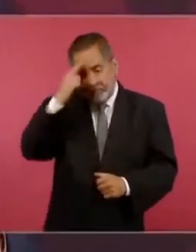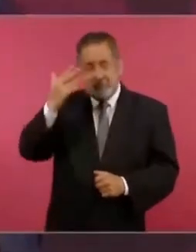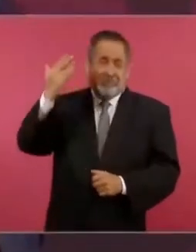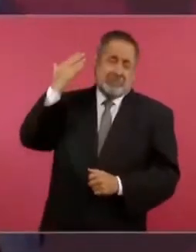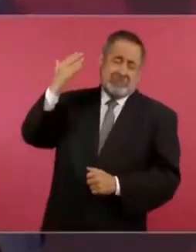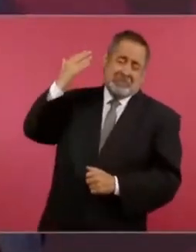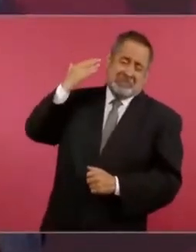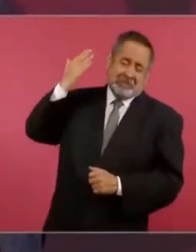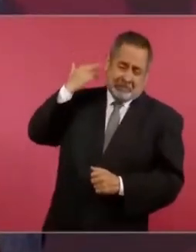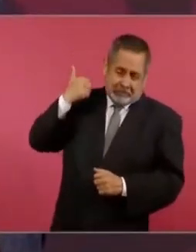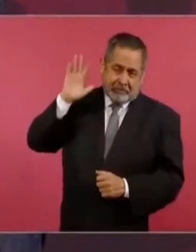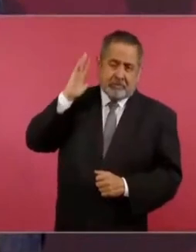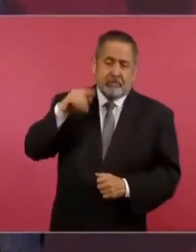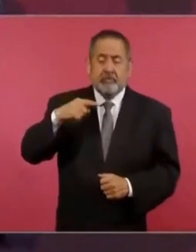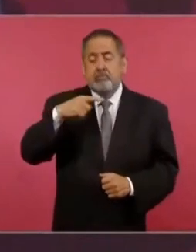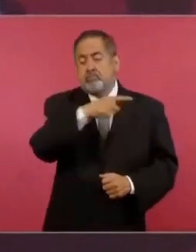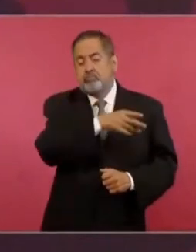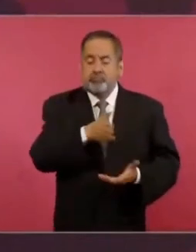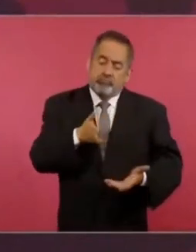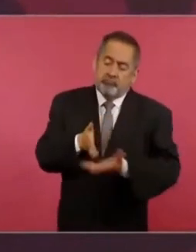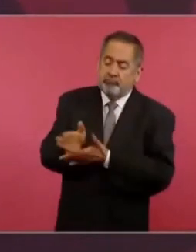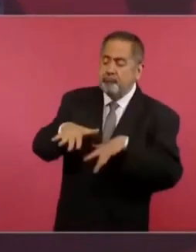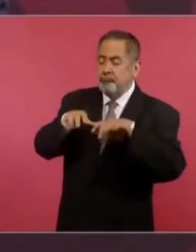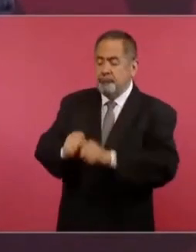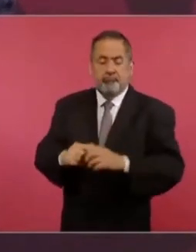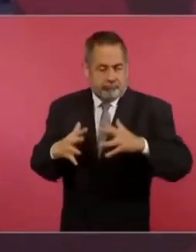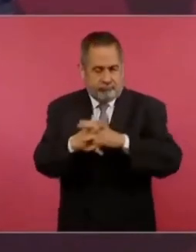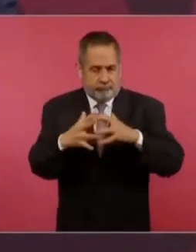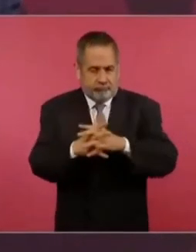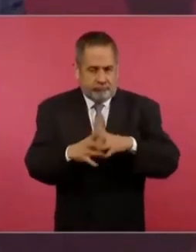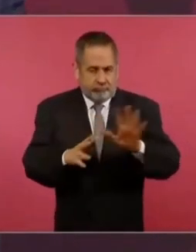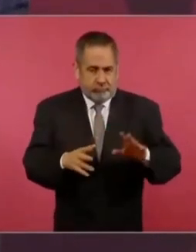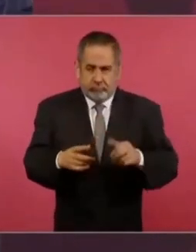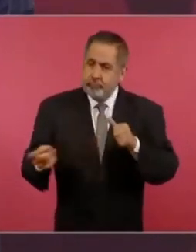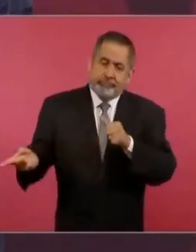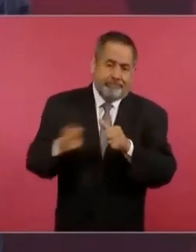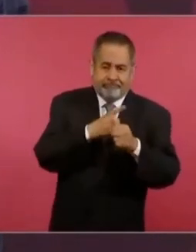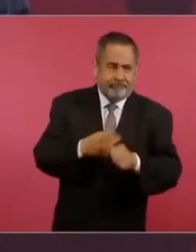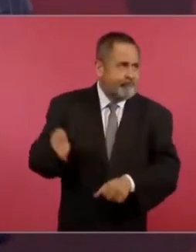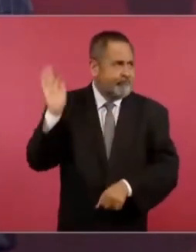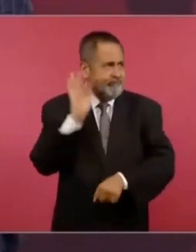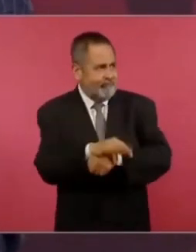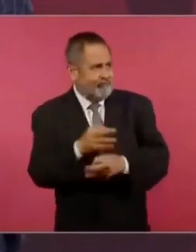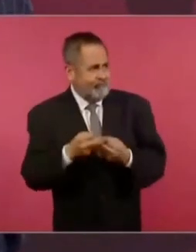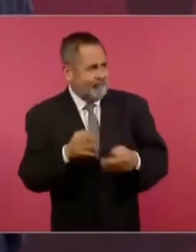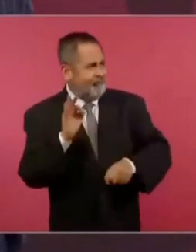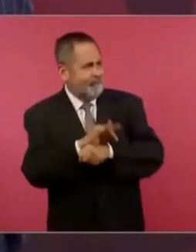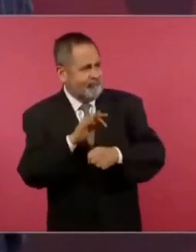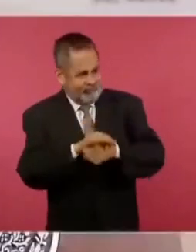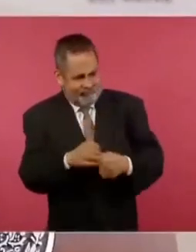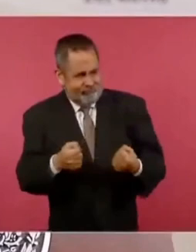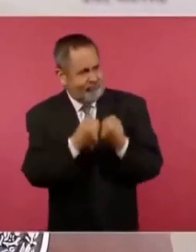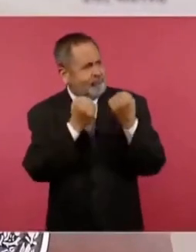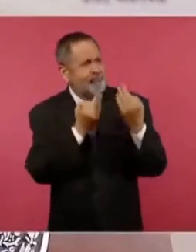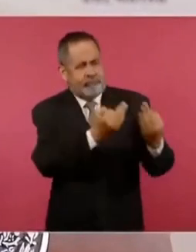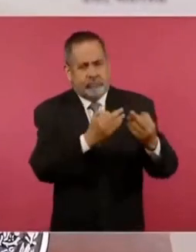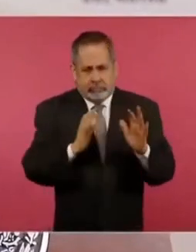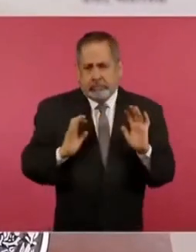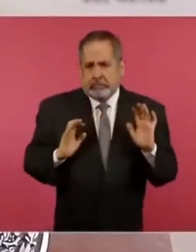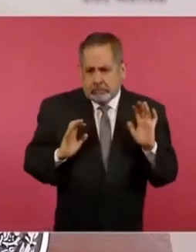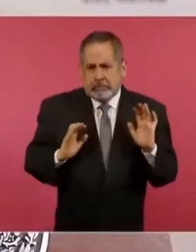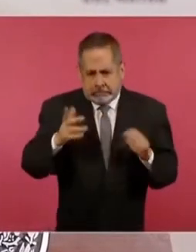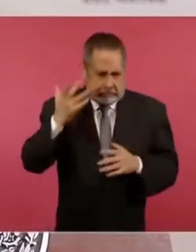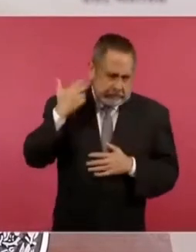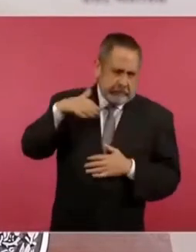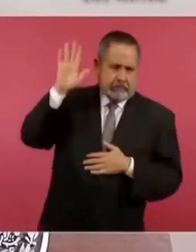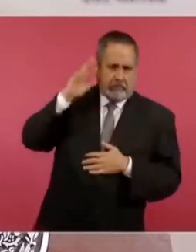y lo fundamental era proteger nuestro territorio, la